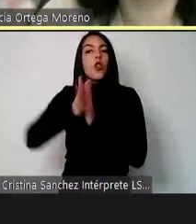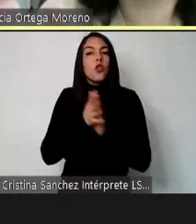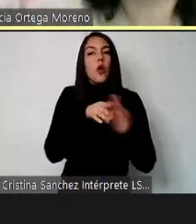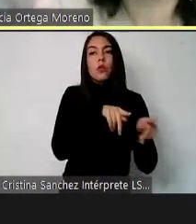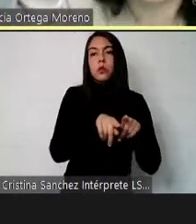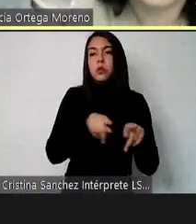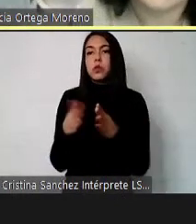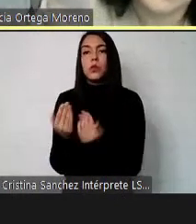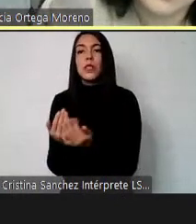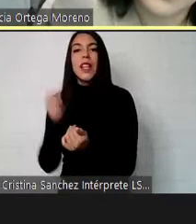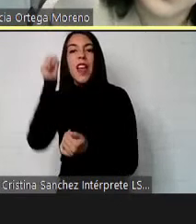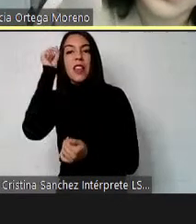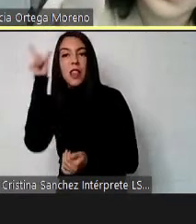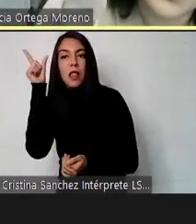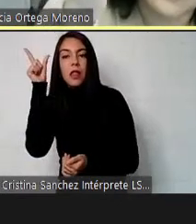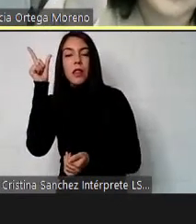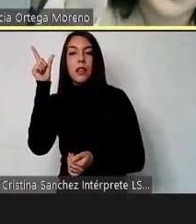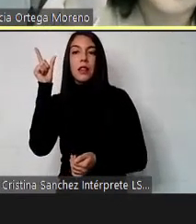para comprender y para